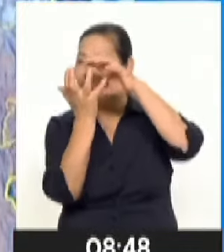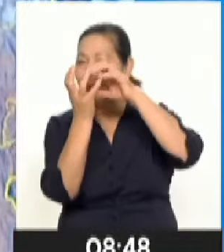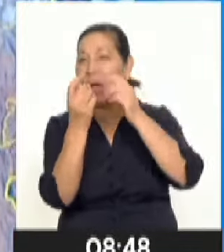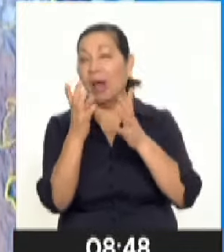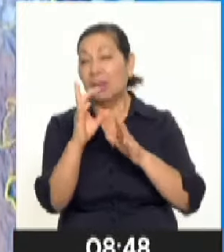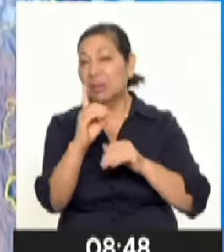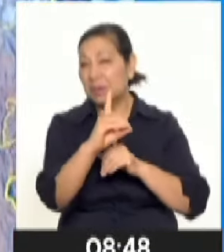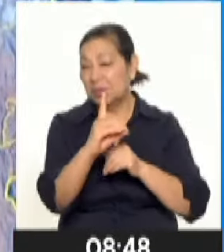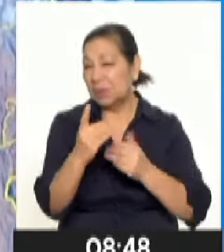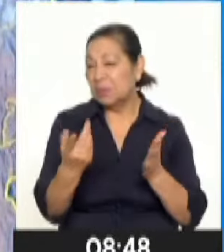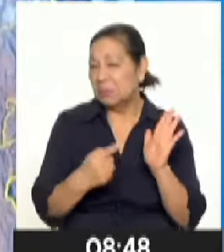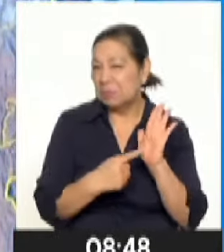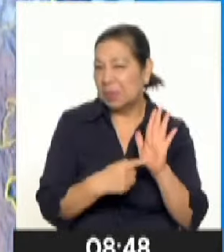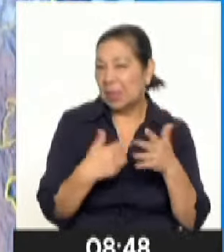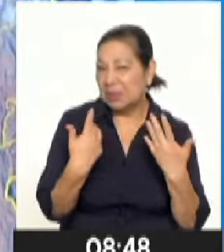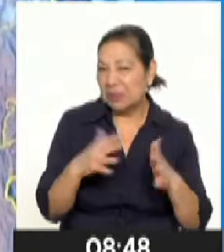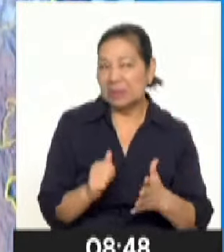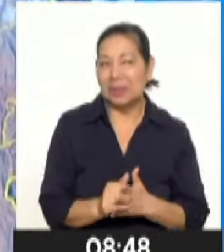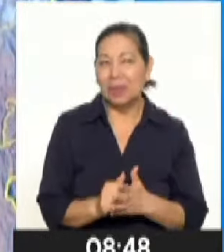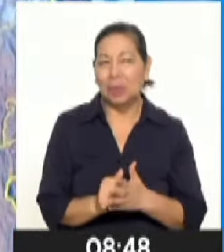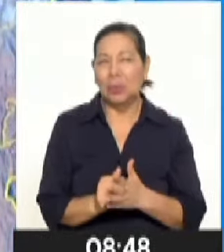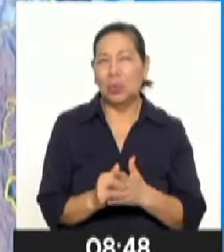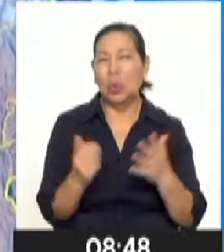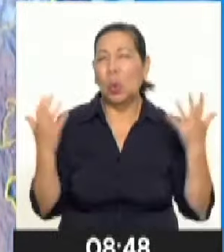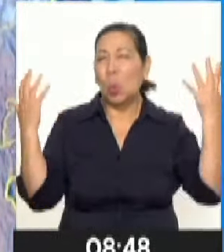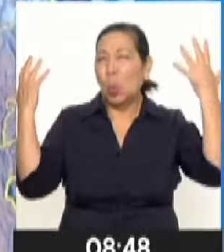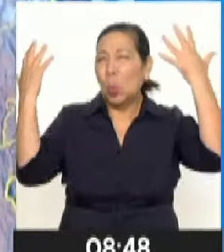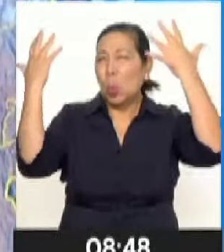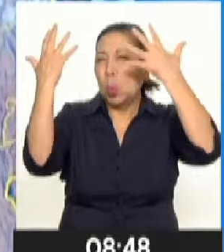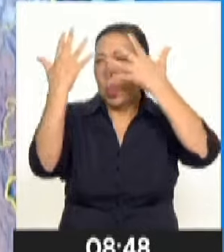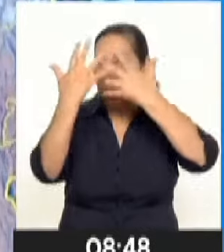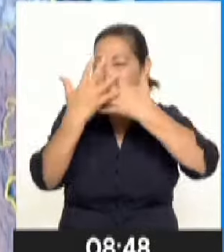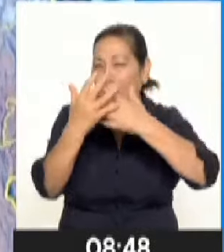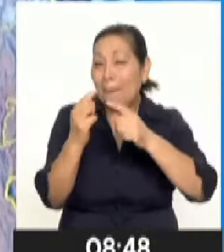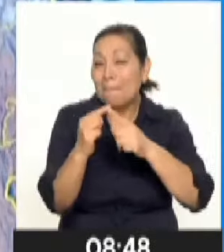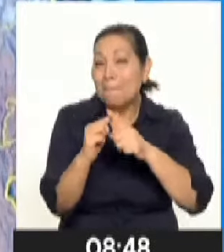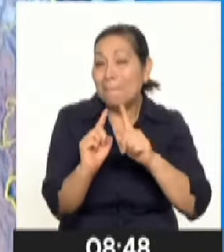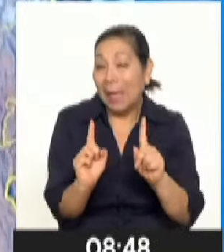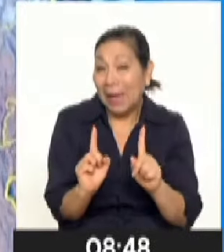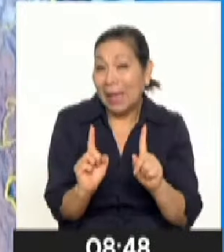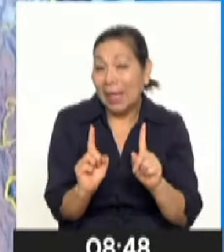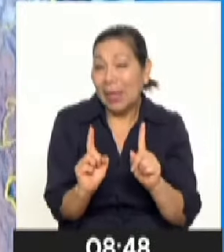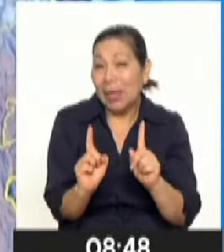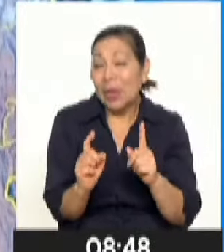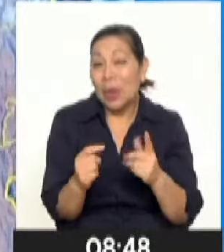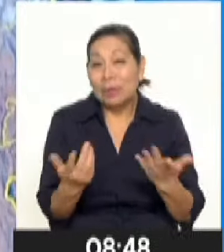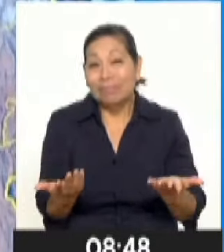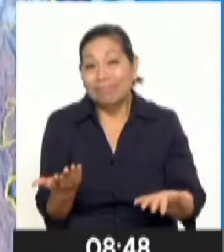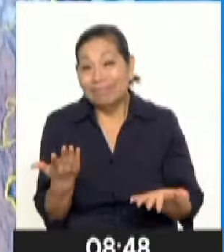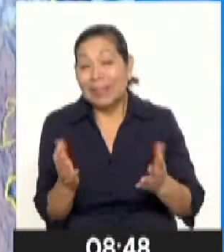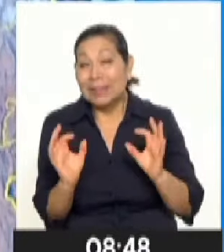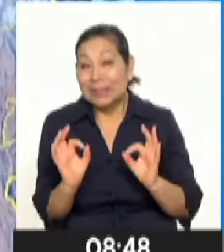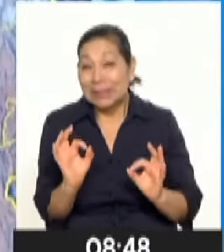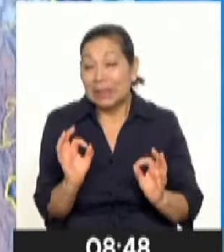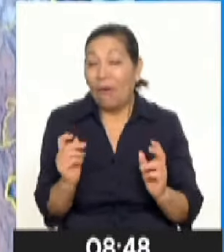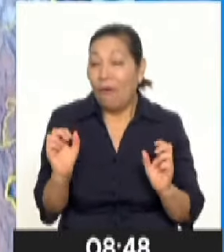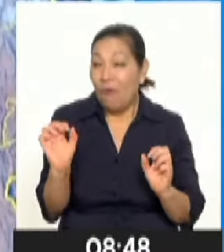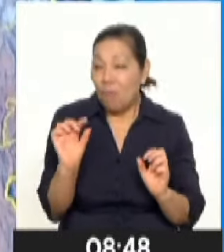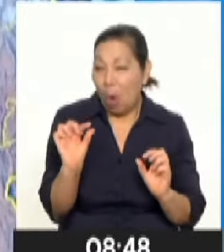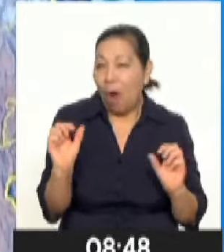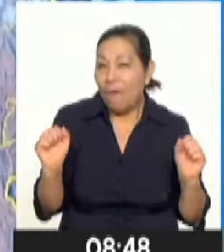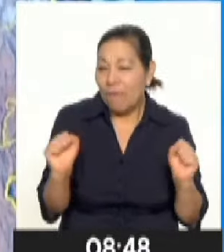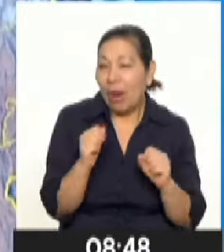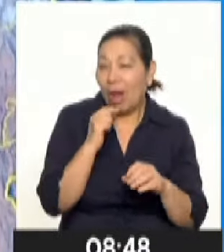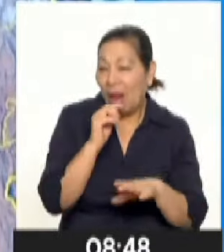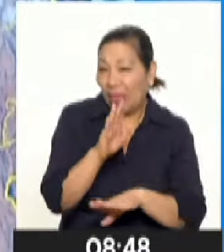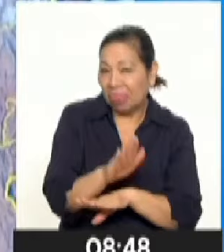distritos donde se han presentado ya este cielo con nubes dispersas o cielo despejado. Sin embargo, la tendencia es de que sí tengamos brillo solar a horas